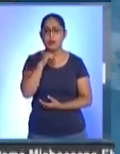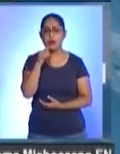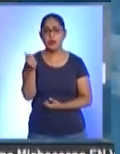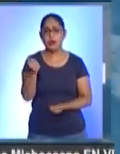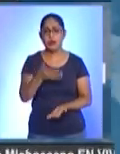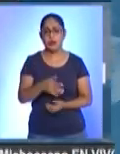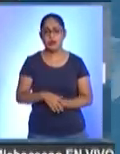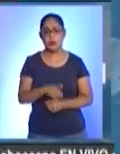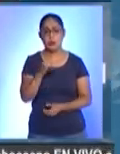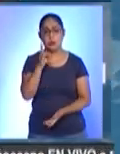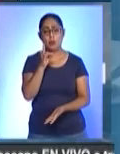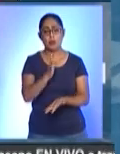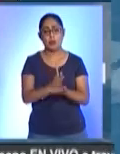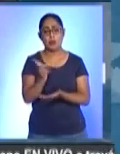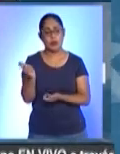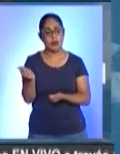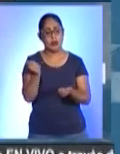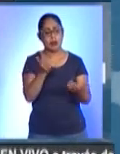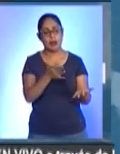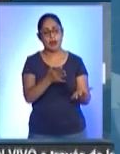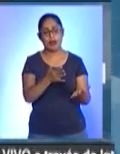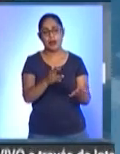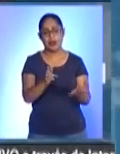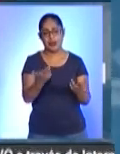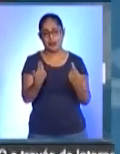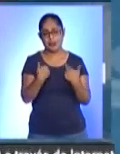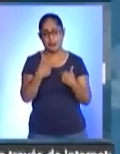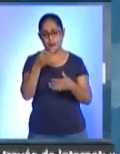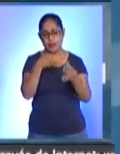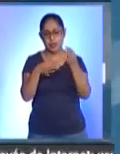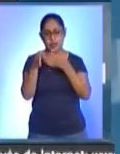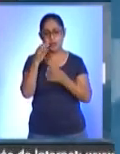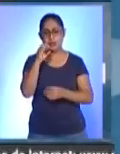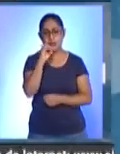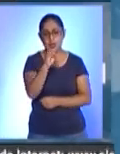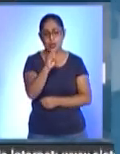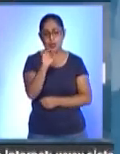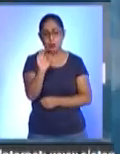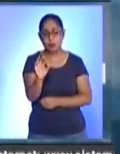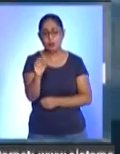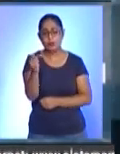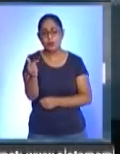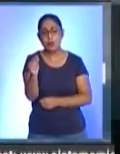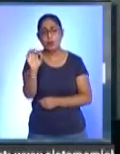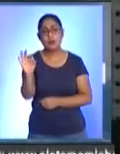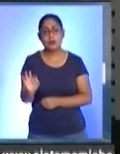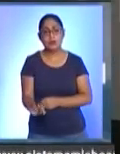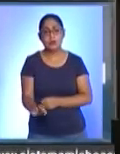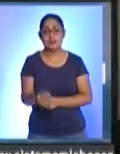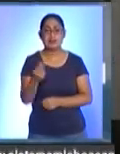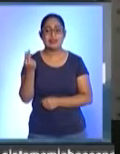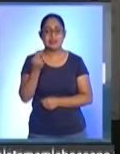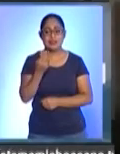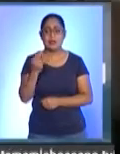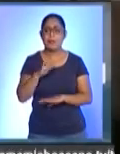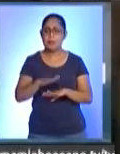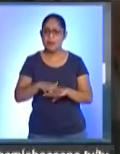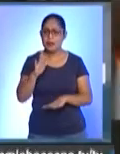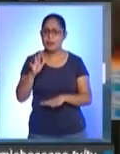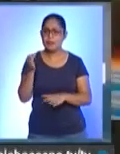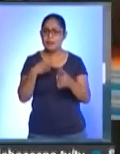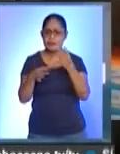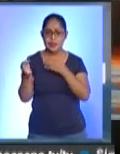Recibimos solamente hasta el momento el 0.7% de lo que se tiene planeado y programado